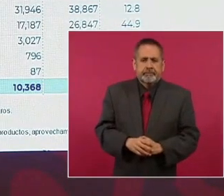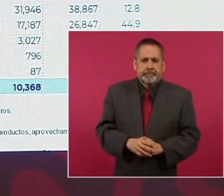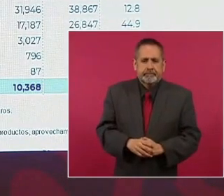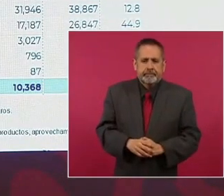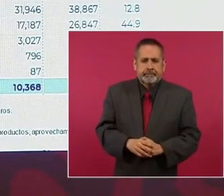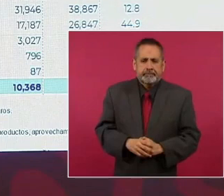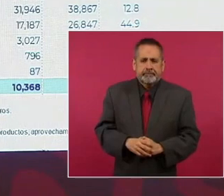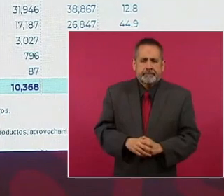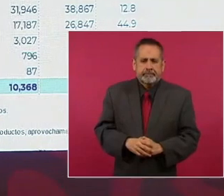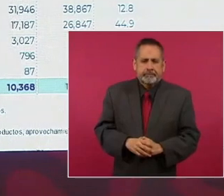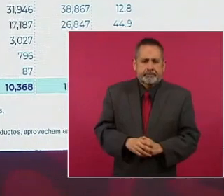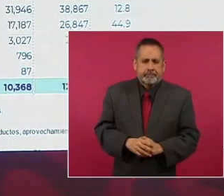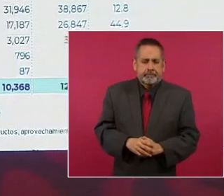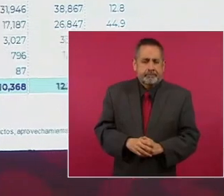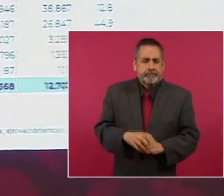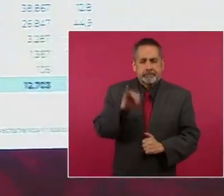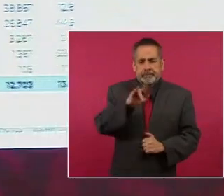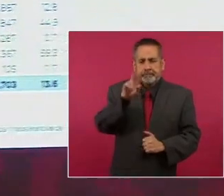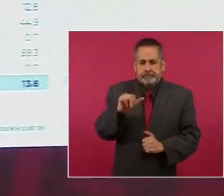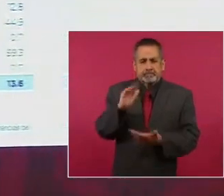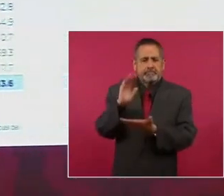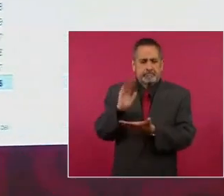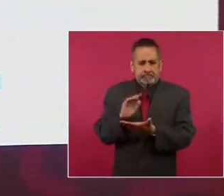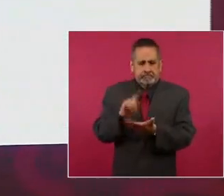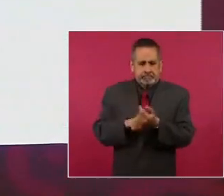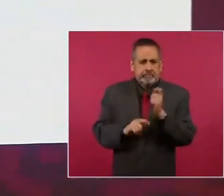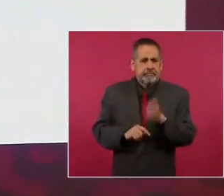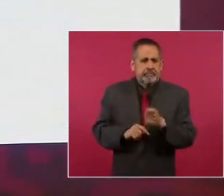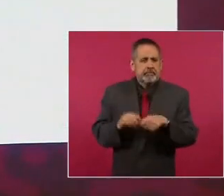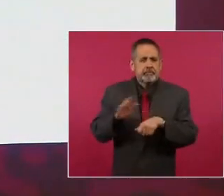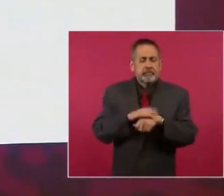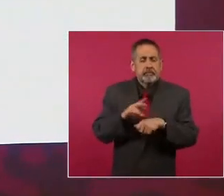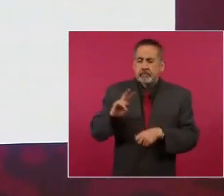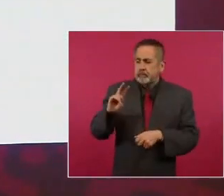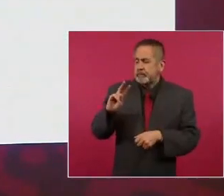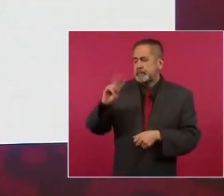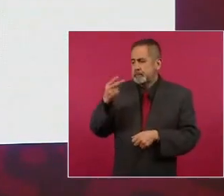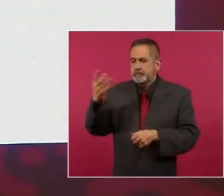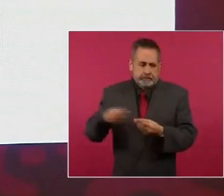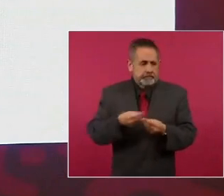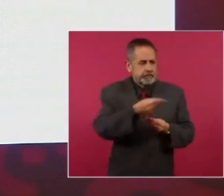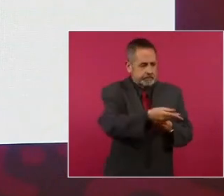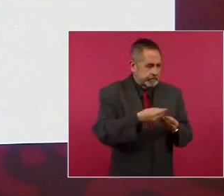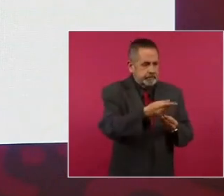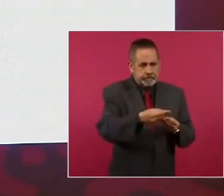tenemos IVA menos porque son devoluciones que se hacen